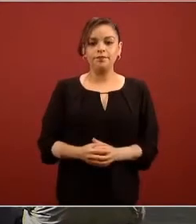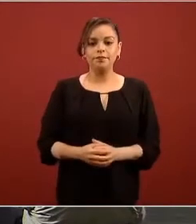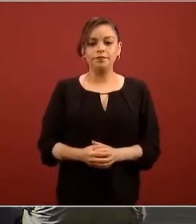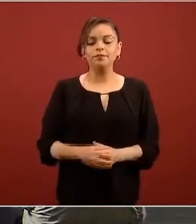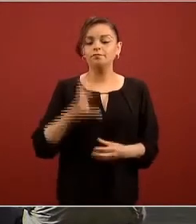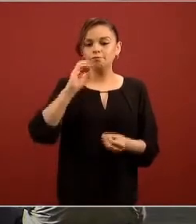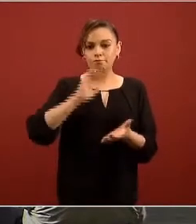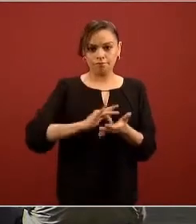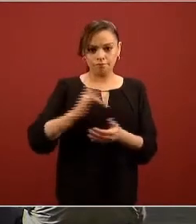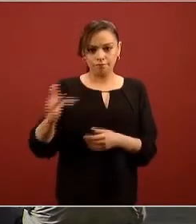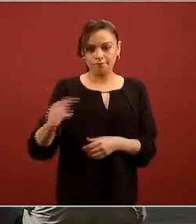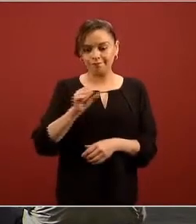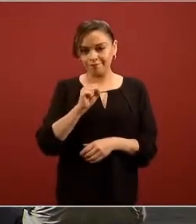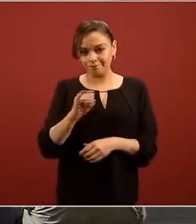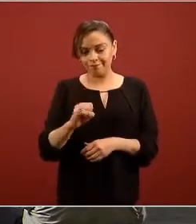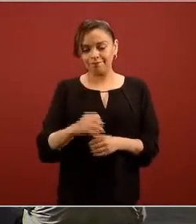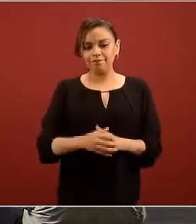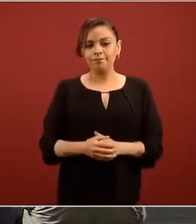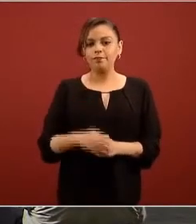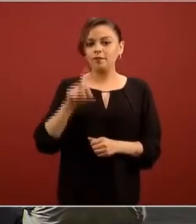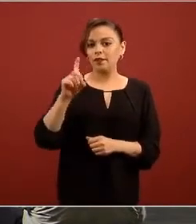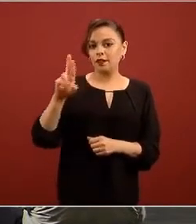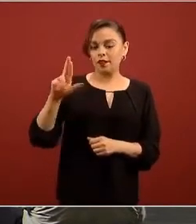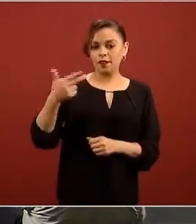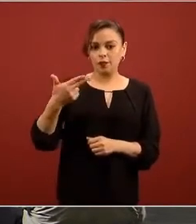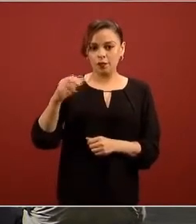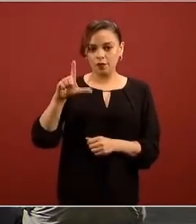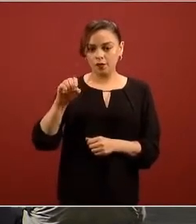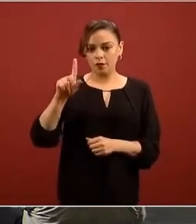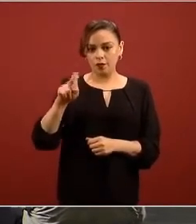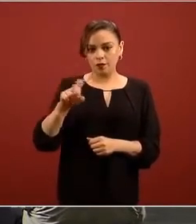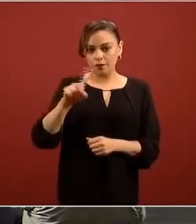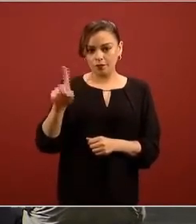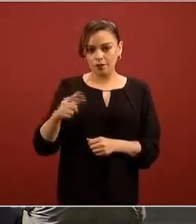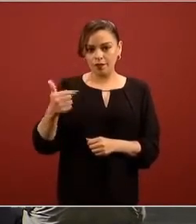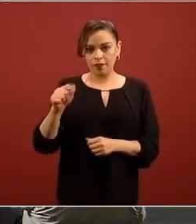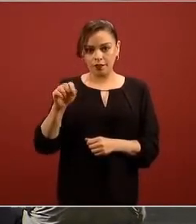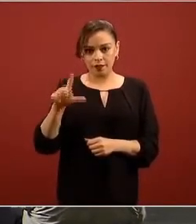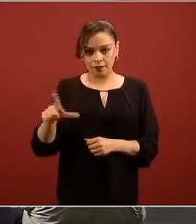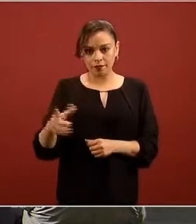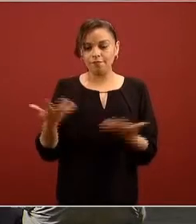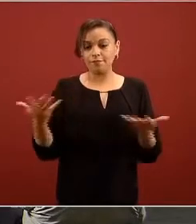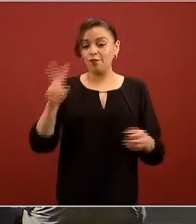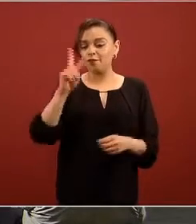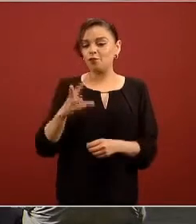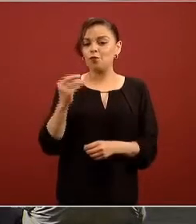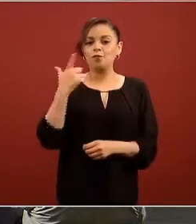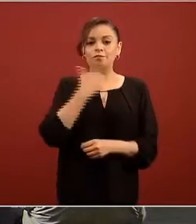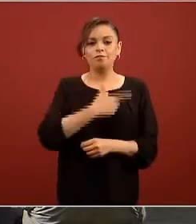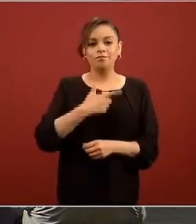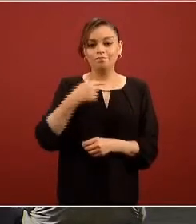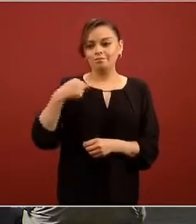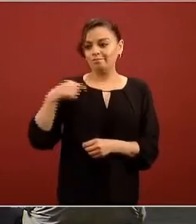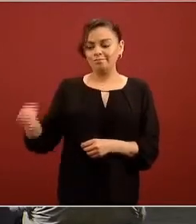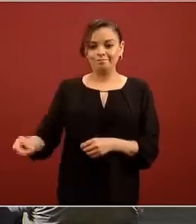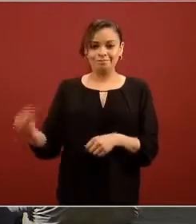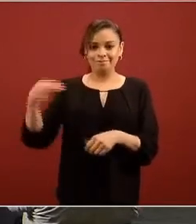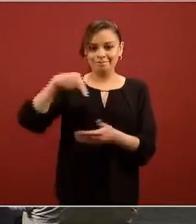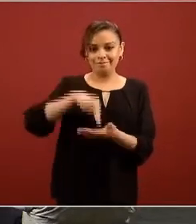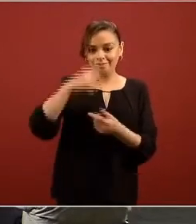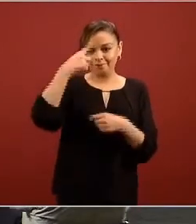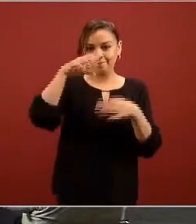muchas gracias doctor Hugo López-Gatell me da mucho gusto estar acá buenas tardes a todas y a todos